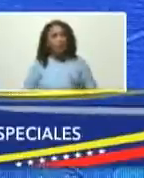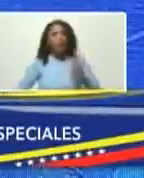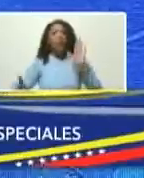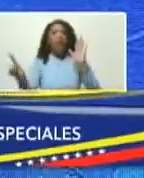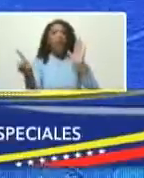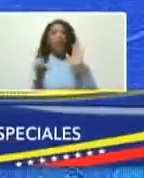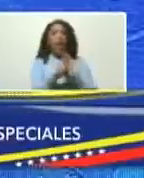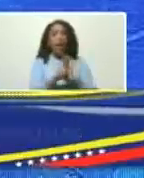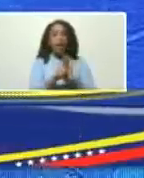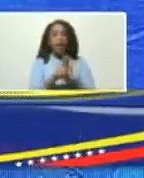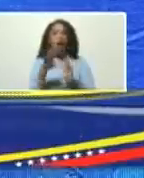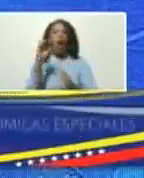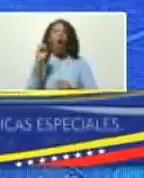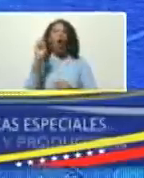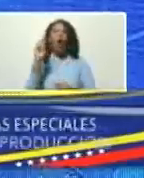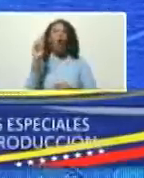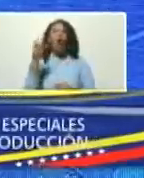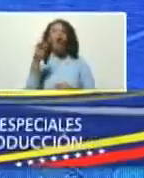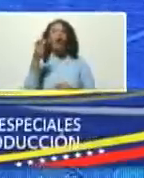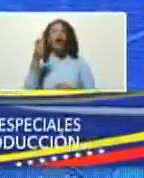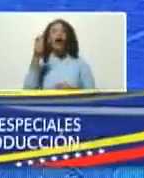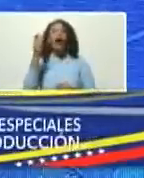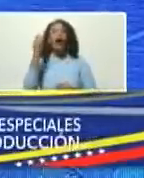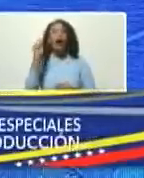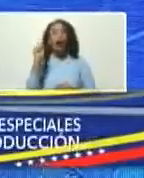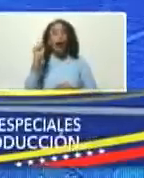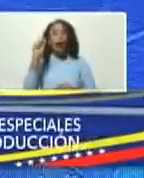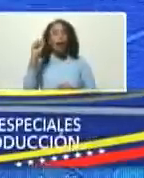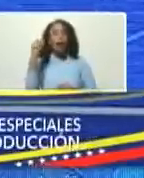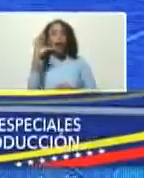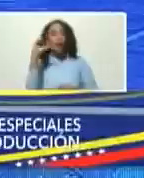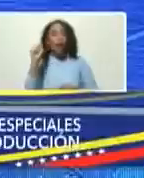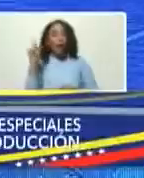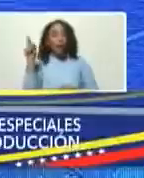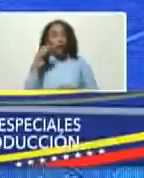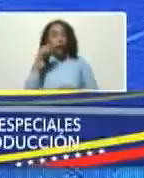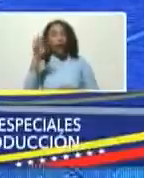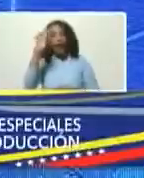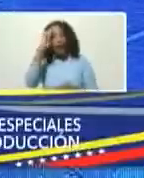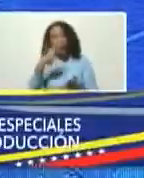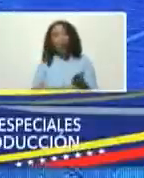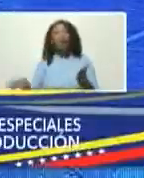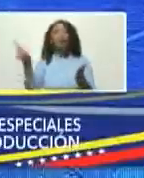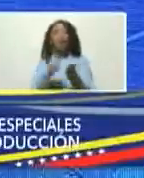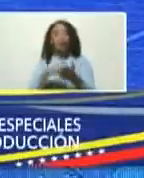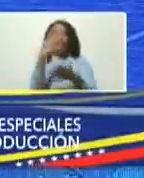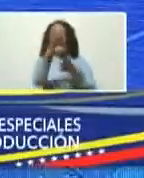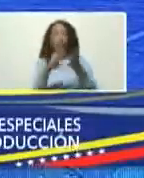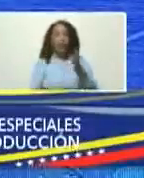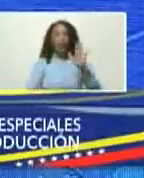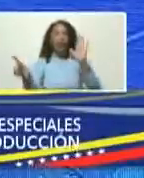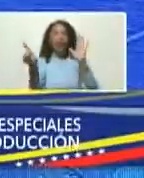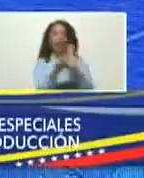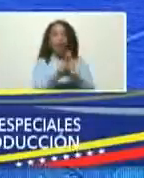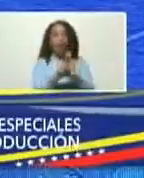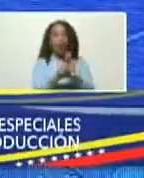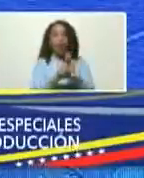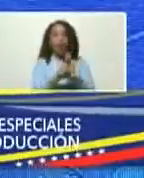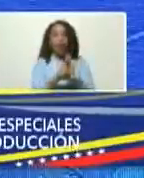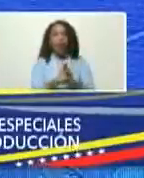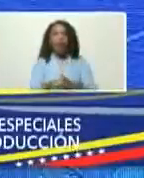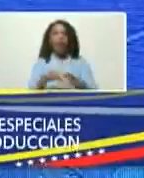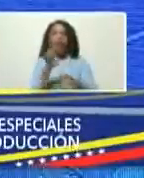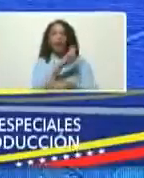orgánica. Ha ratificado constitucionalmente el carácter de ley orgánica de la